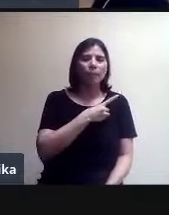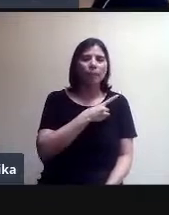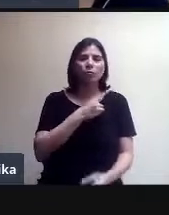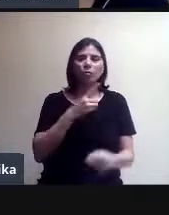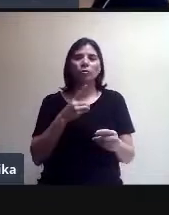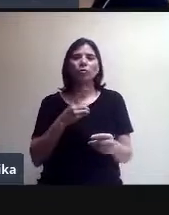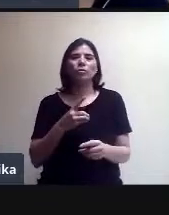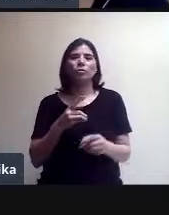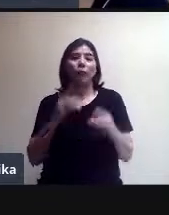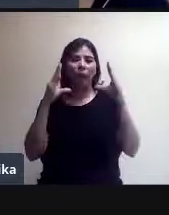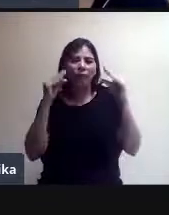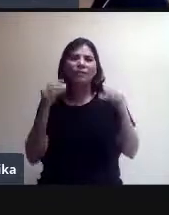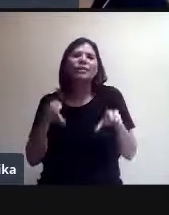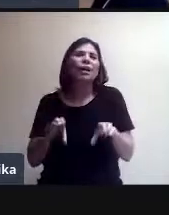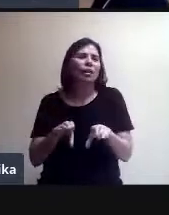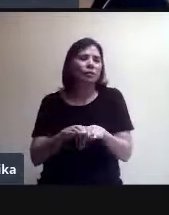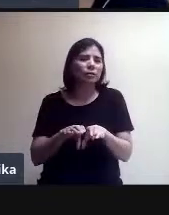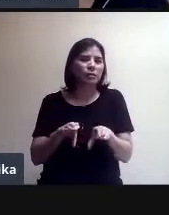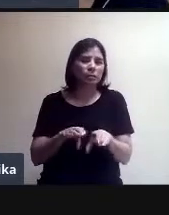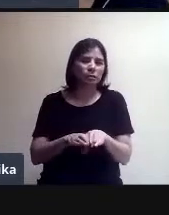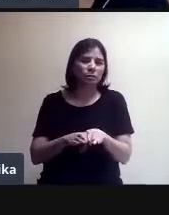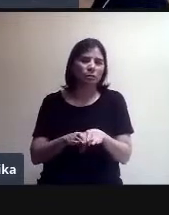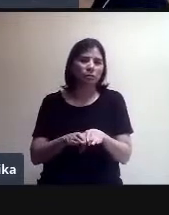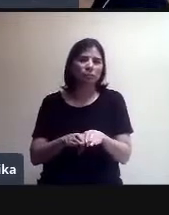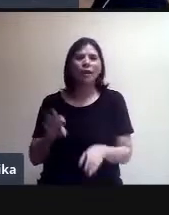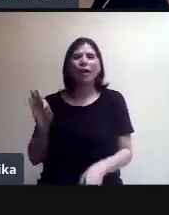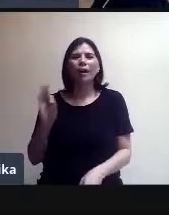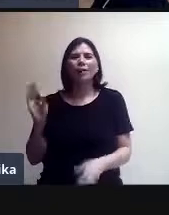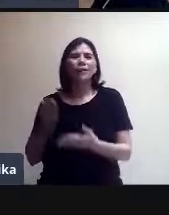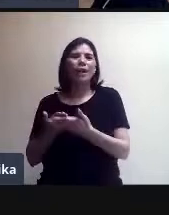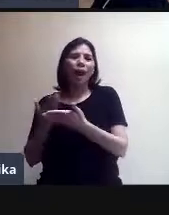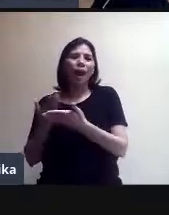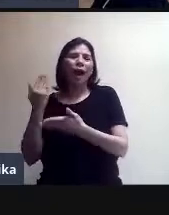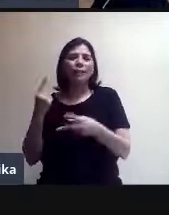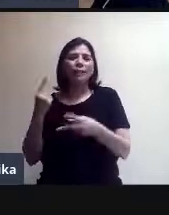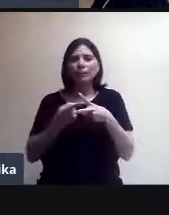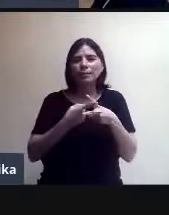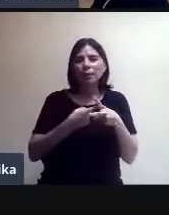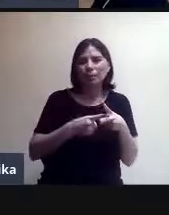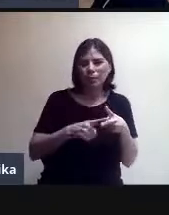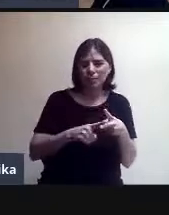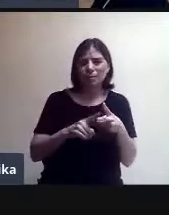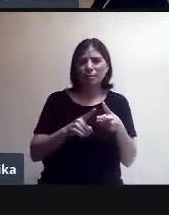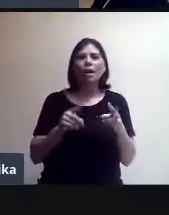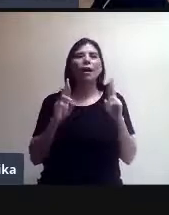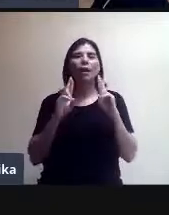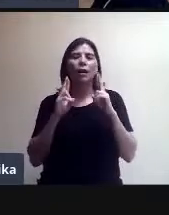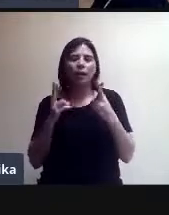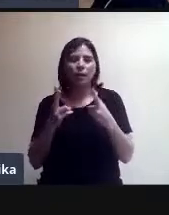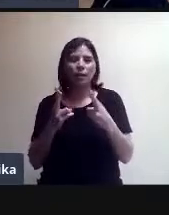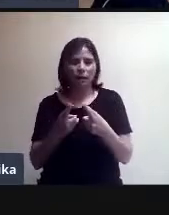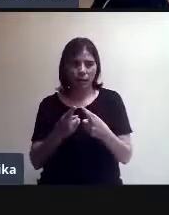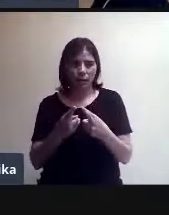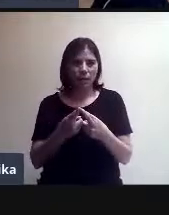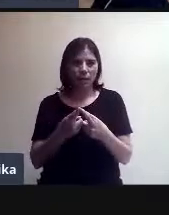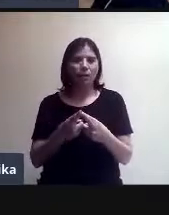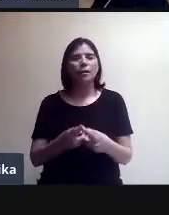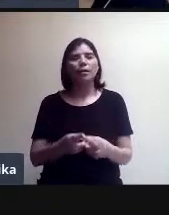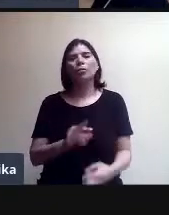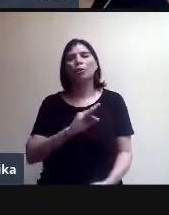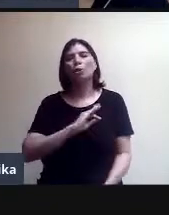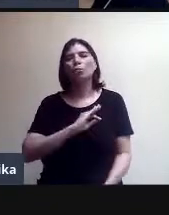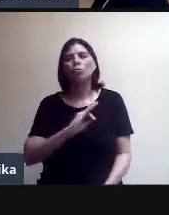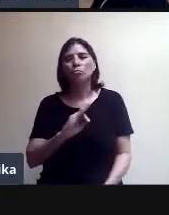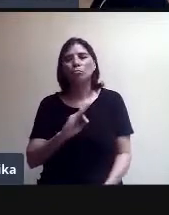les mandamos, por ejemplo, algunas actividades para que se convierta un poco en aula invertida la sesión de la